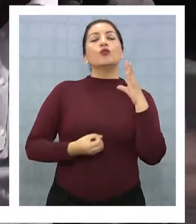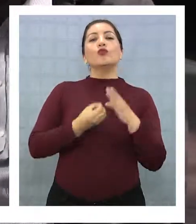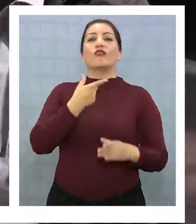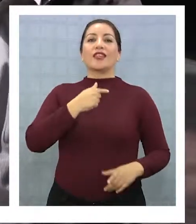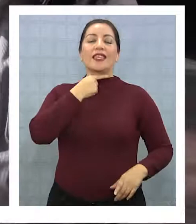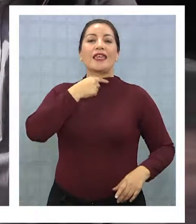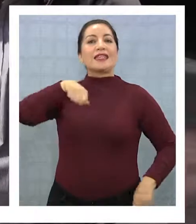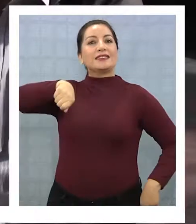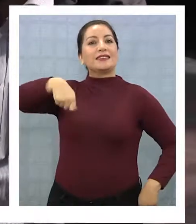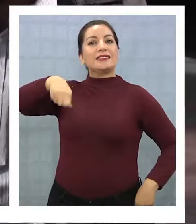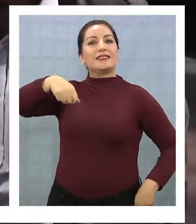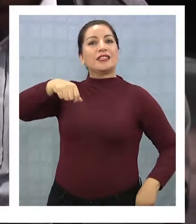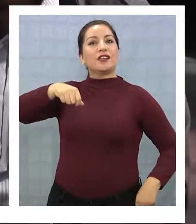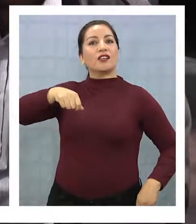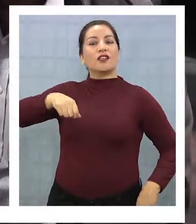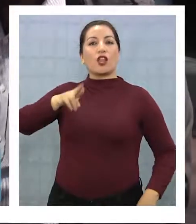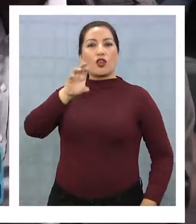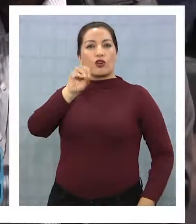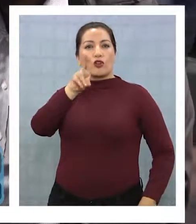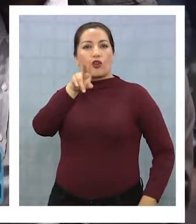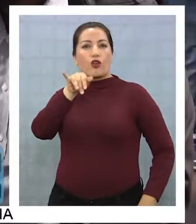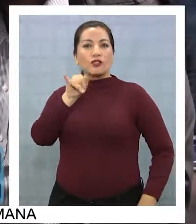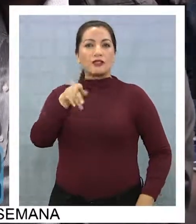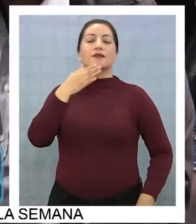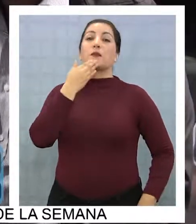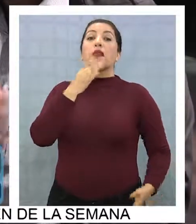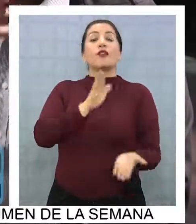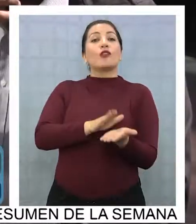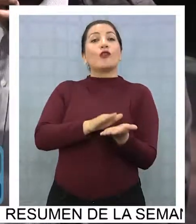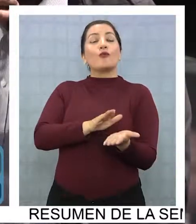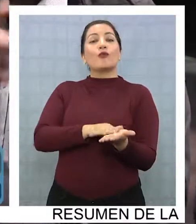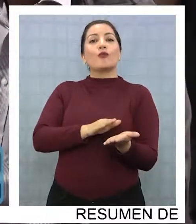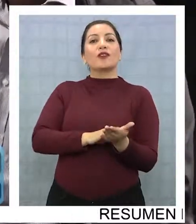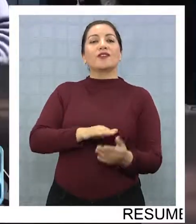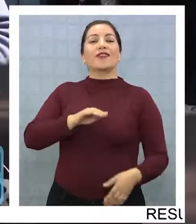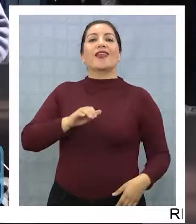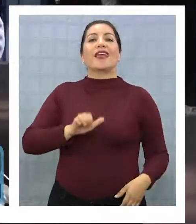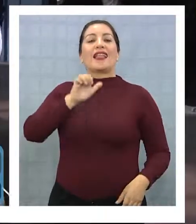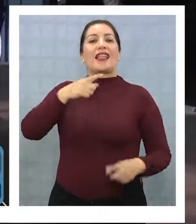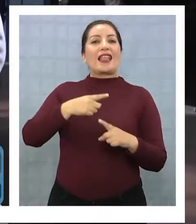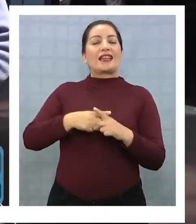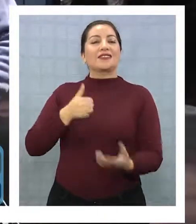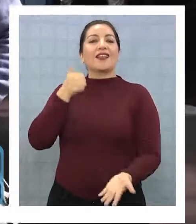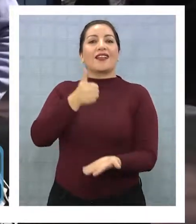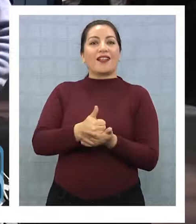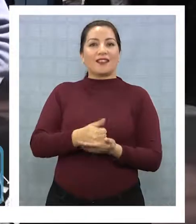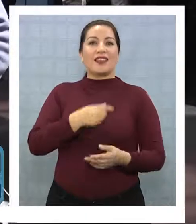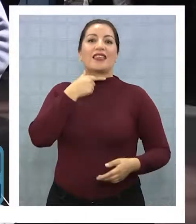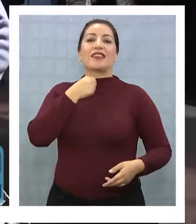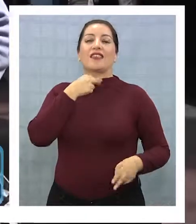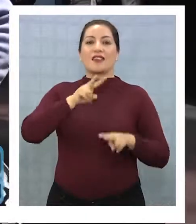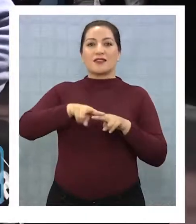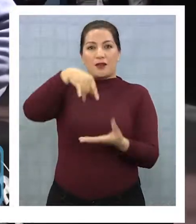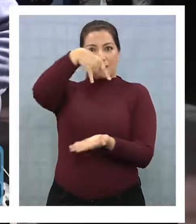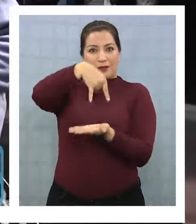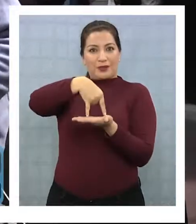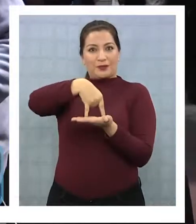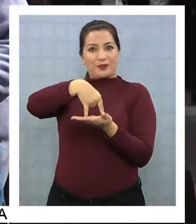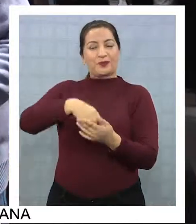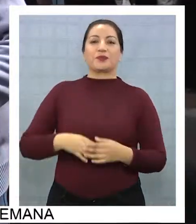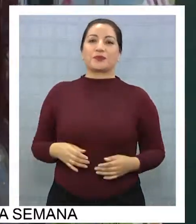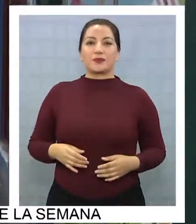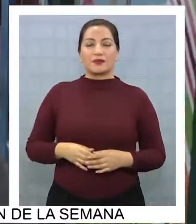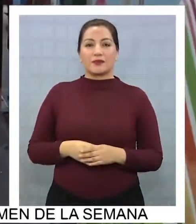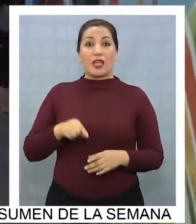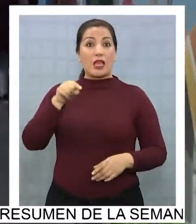los dichos de Fulvio Rossi y de las propuestas que el excedil de Iquique pretende llevar al Parlamento. Por estos